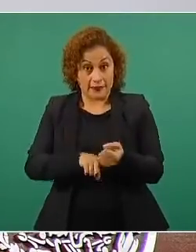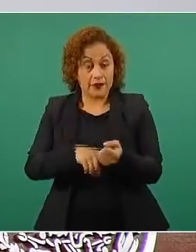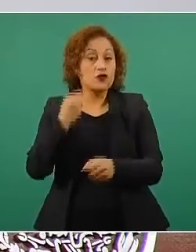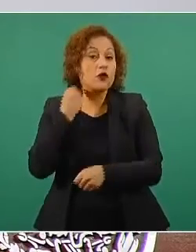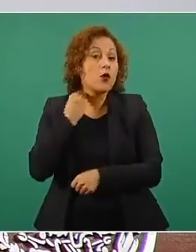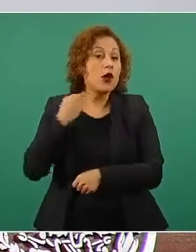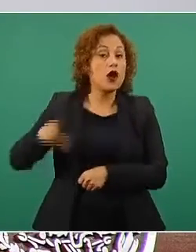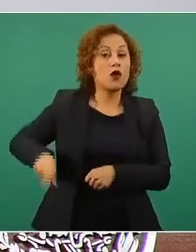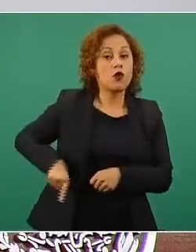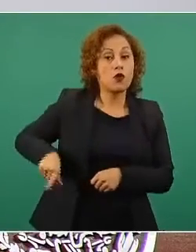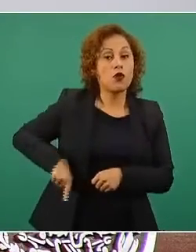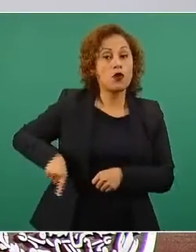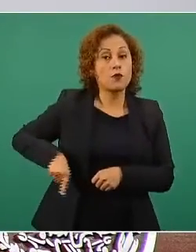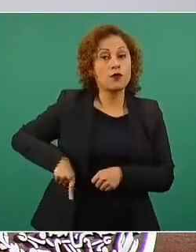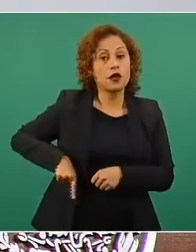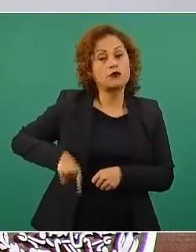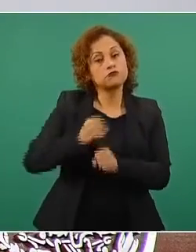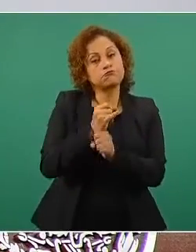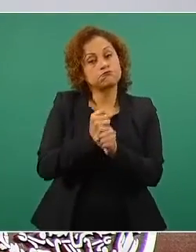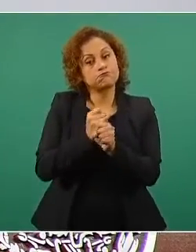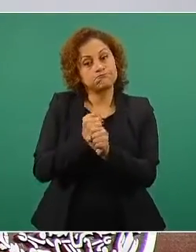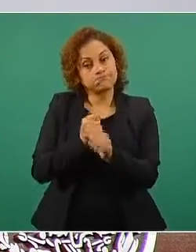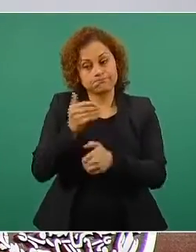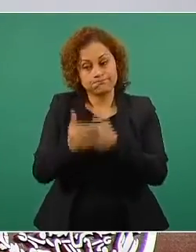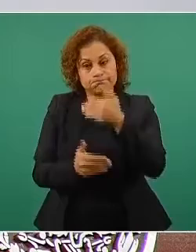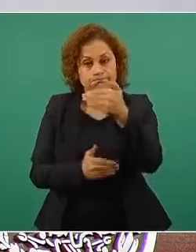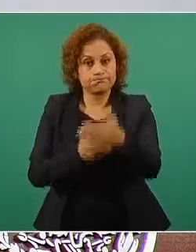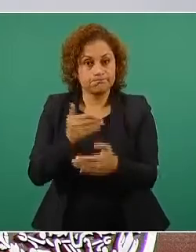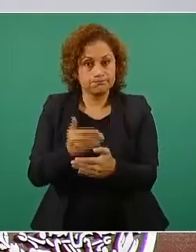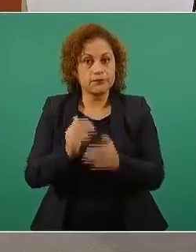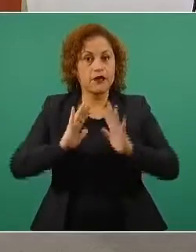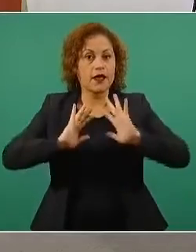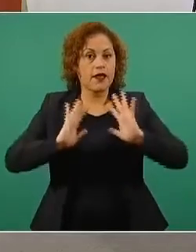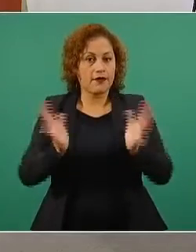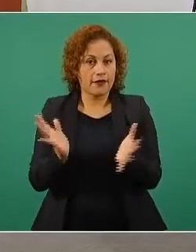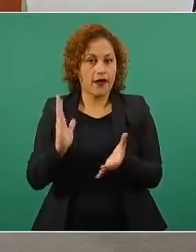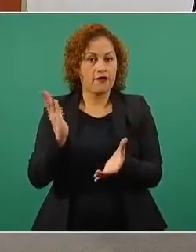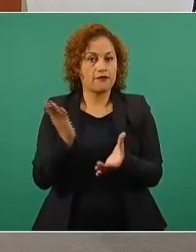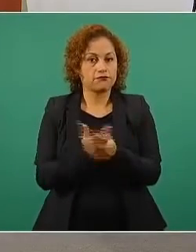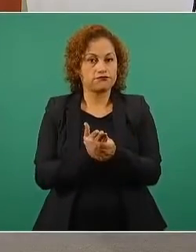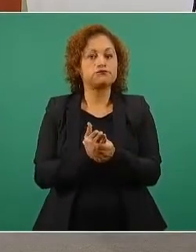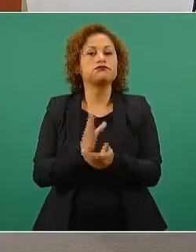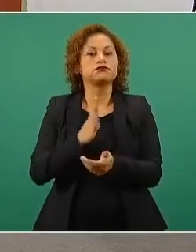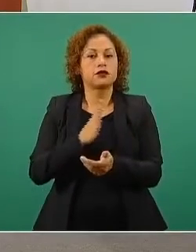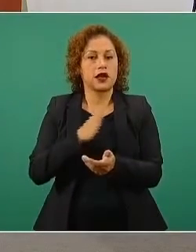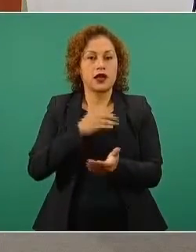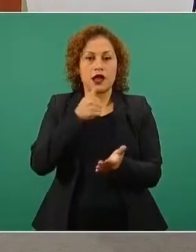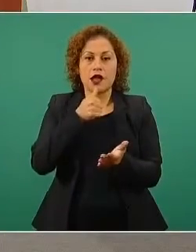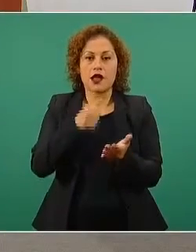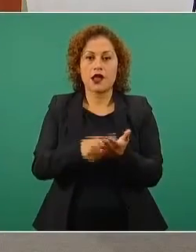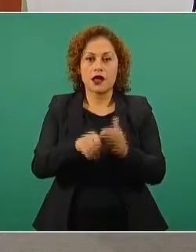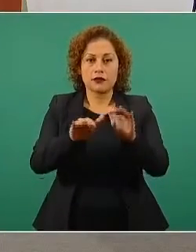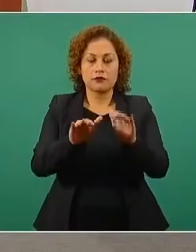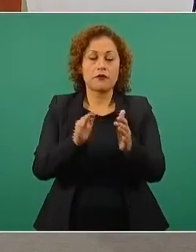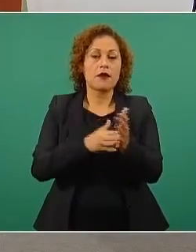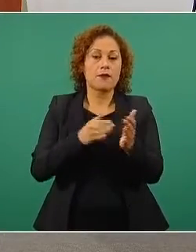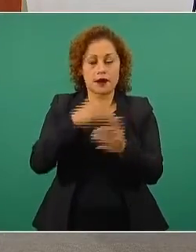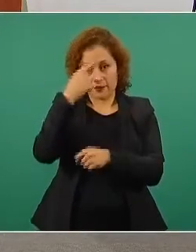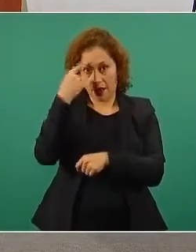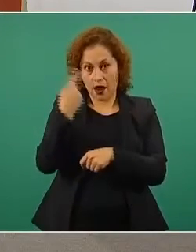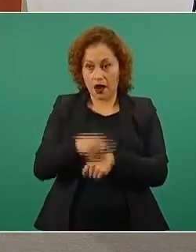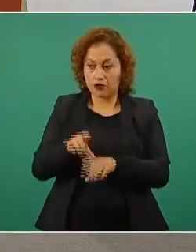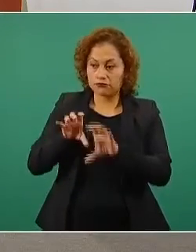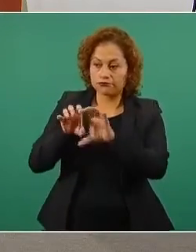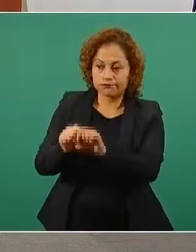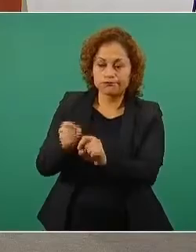realizado las investigaciones y ya cuenta con órdenes de aprehensión de los presuntos responsables.